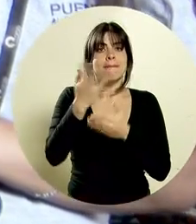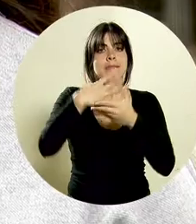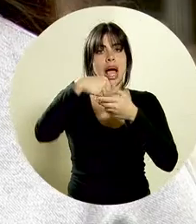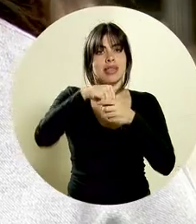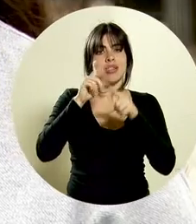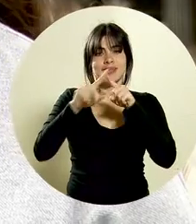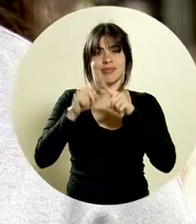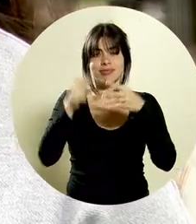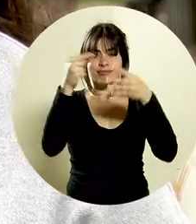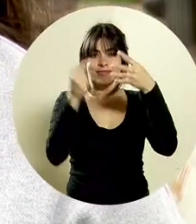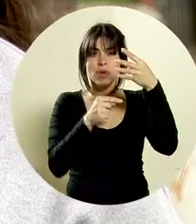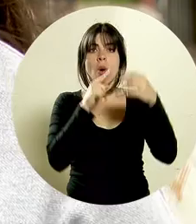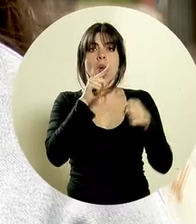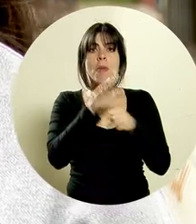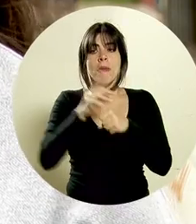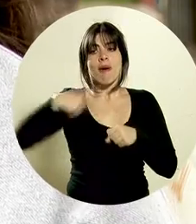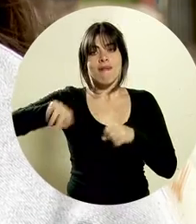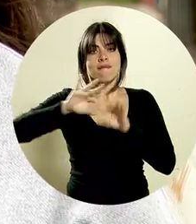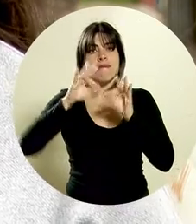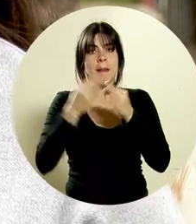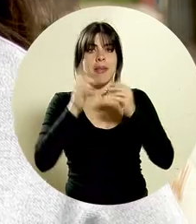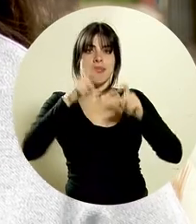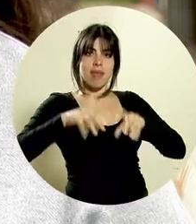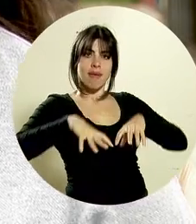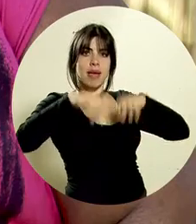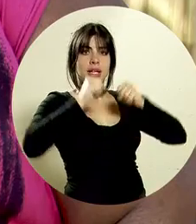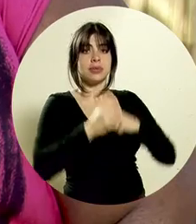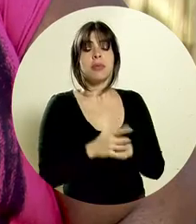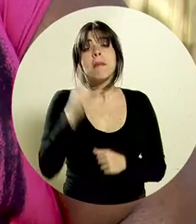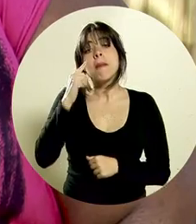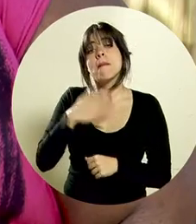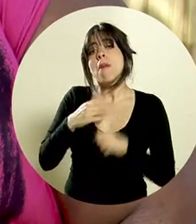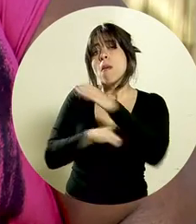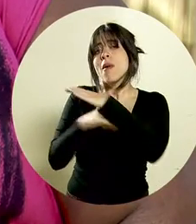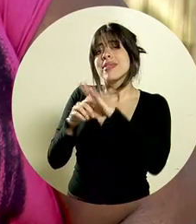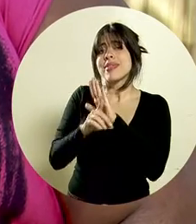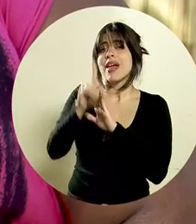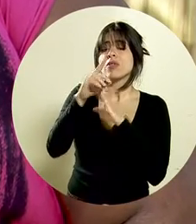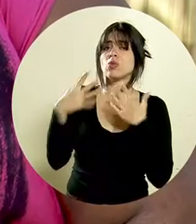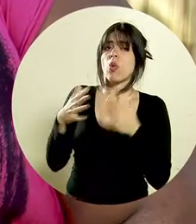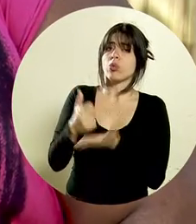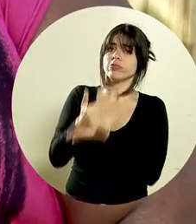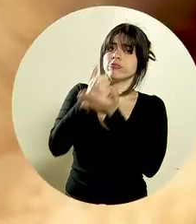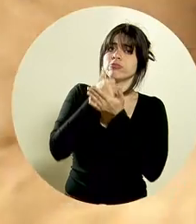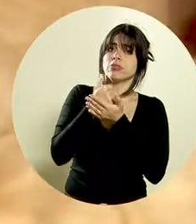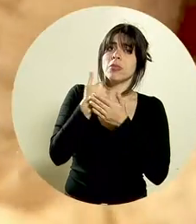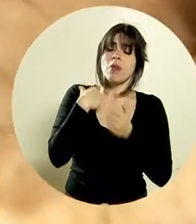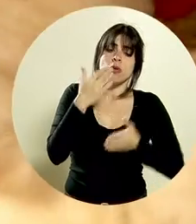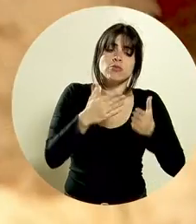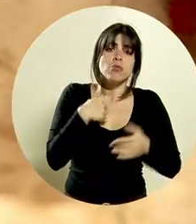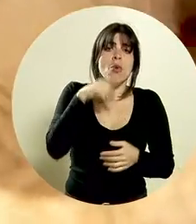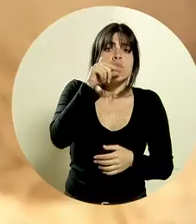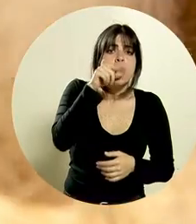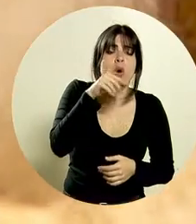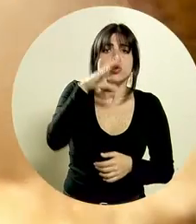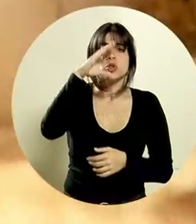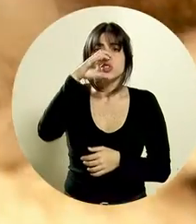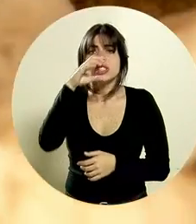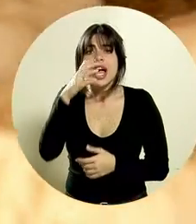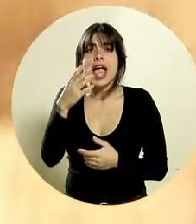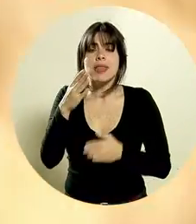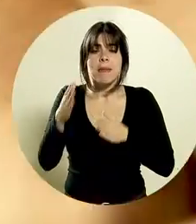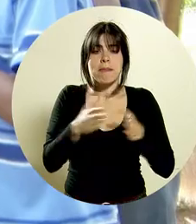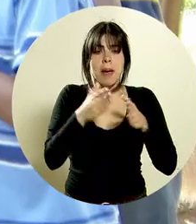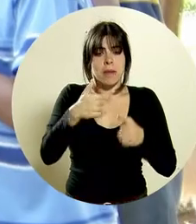Son parte de los compromisos que las familias asumen A mí Puente del Desarrollo me ha ayudado a meter mis pollos, mis